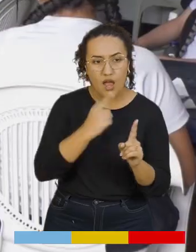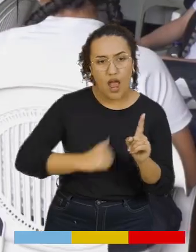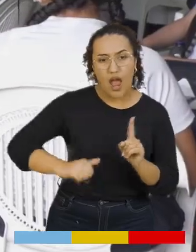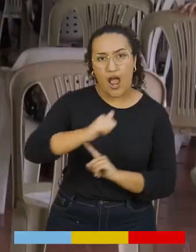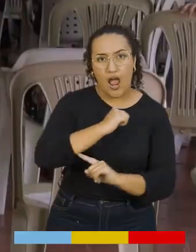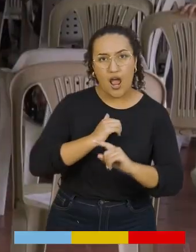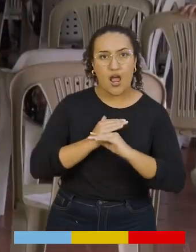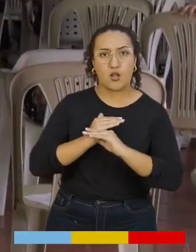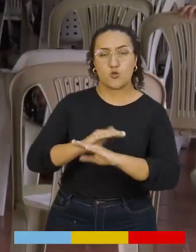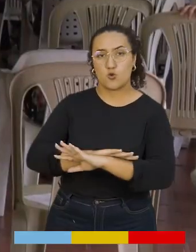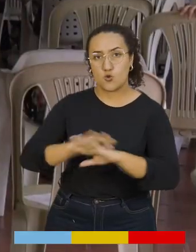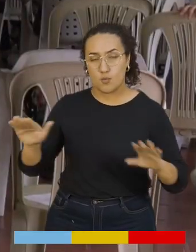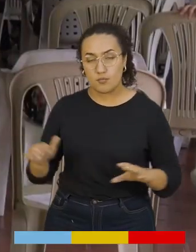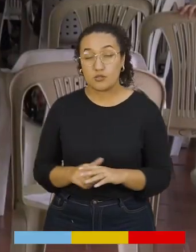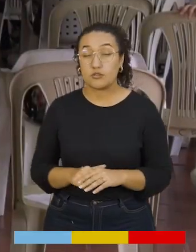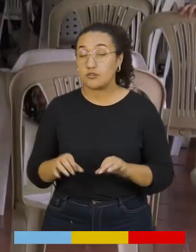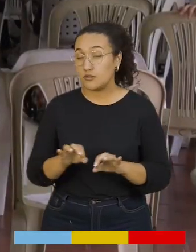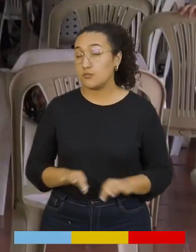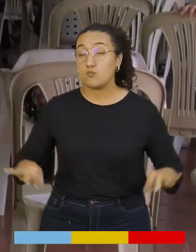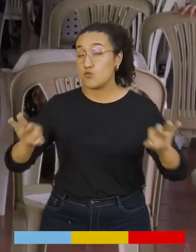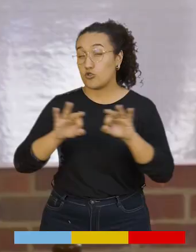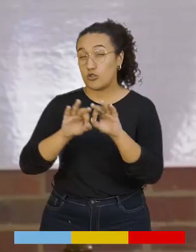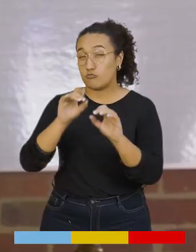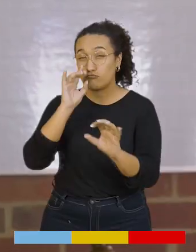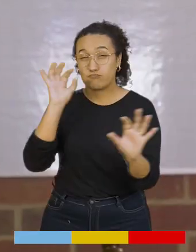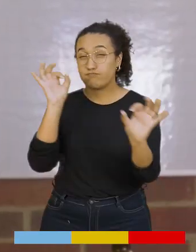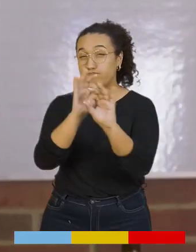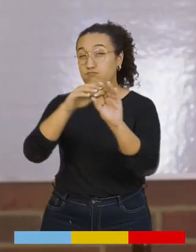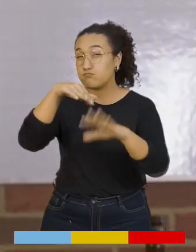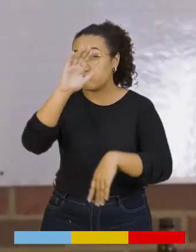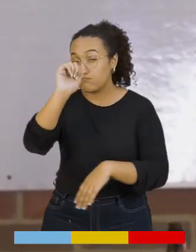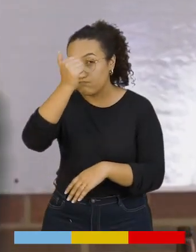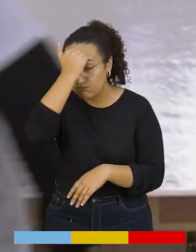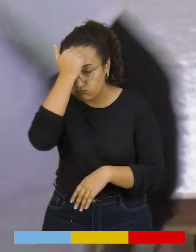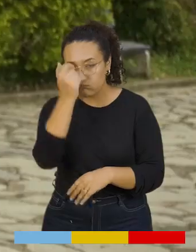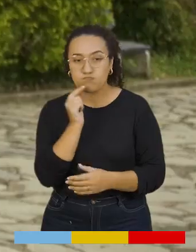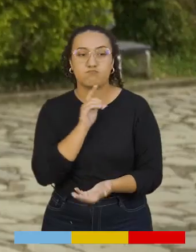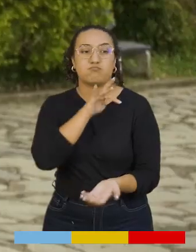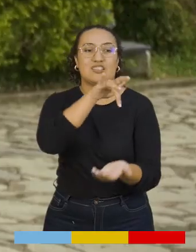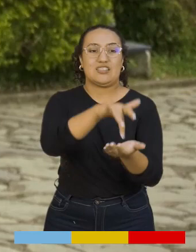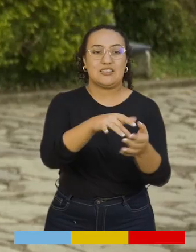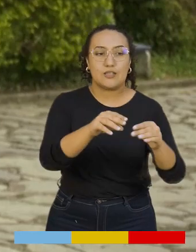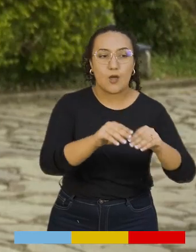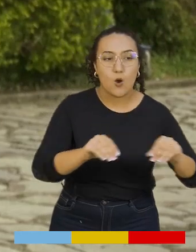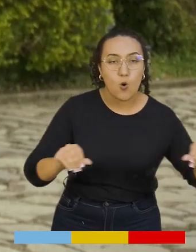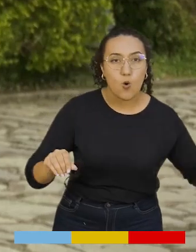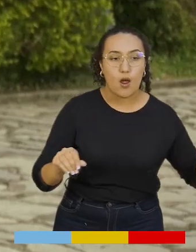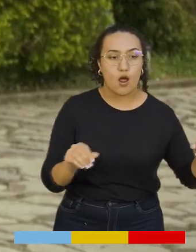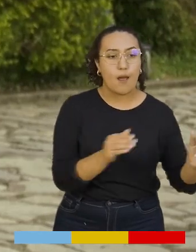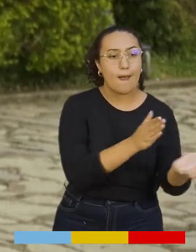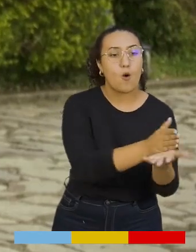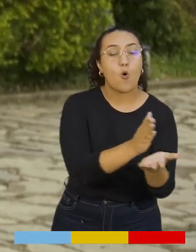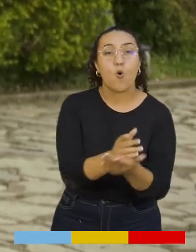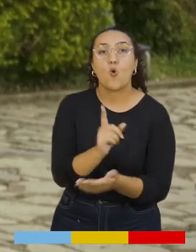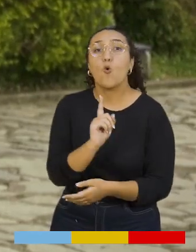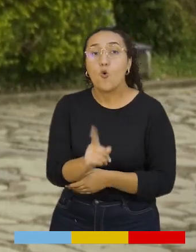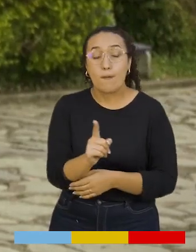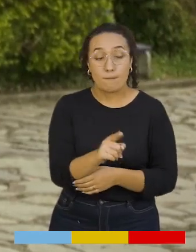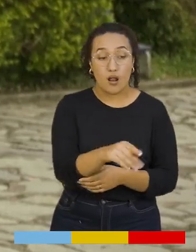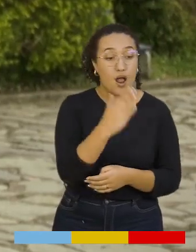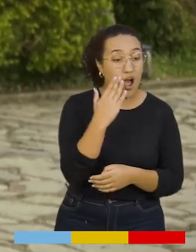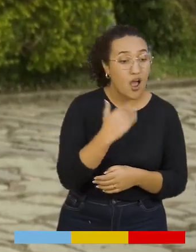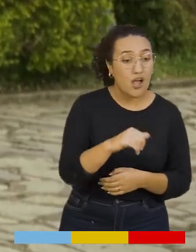prevención de violencias basadas en género. La importancia, primero que todo, es llegar al territorio porque a las mujeres les da miedo